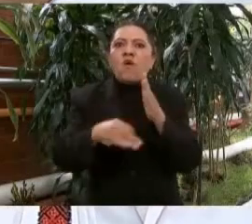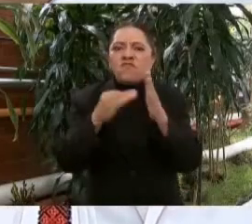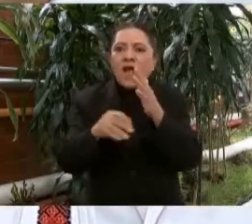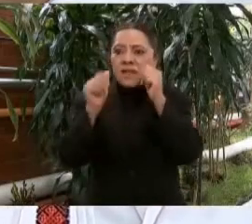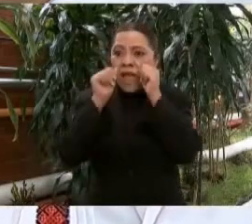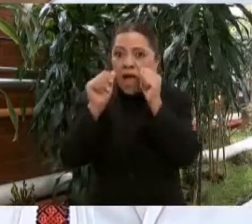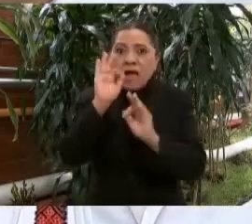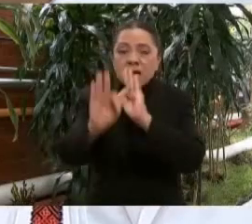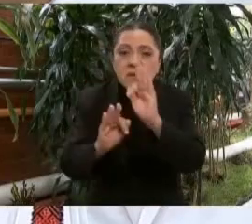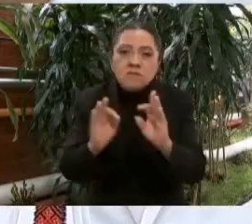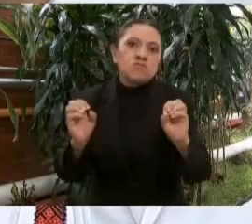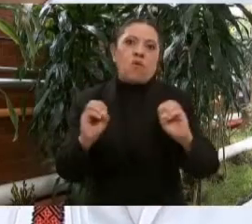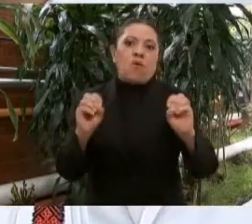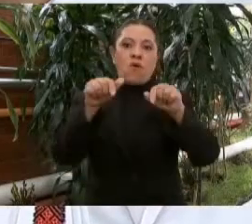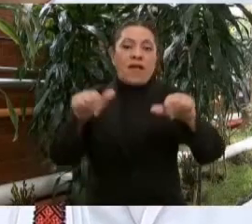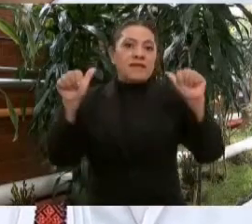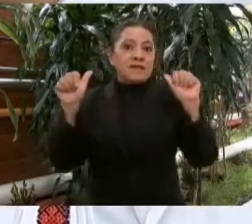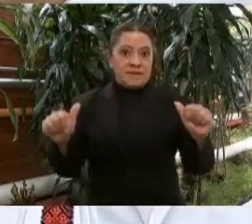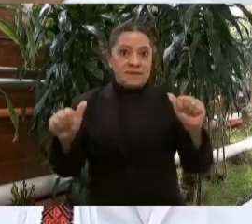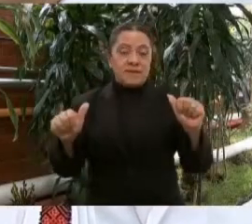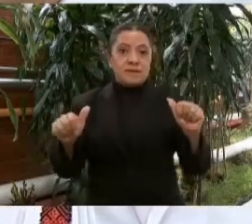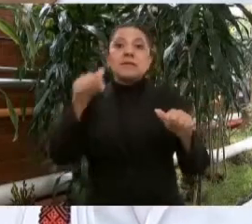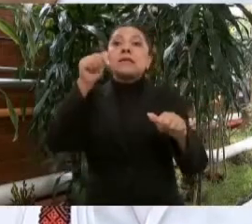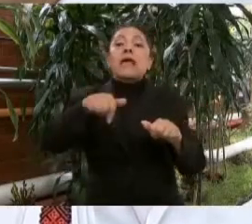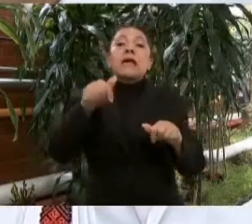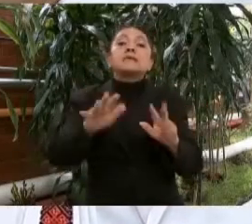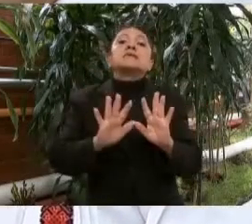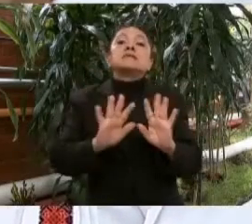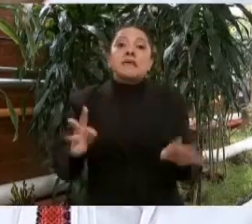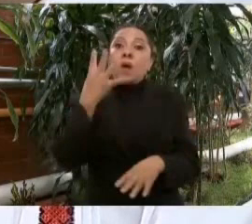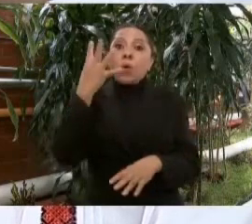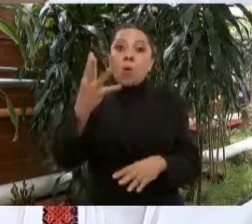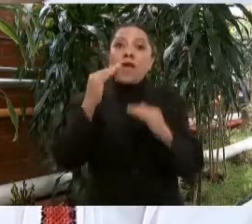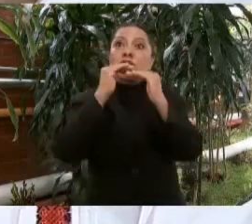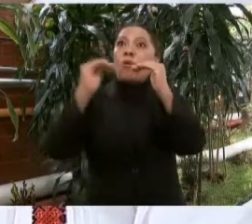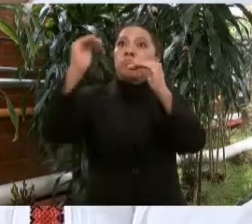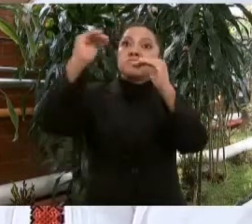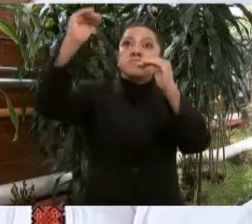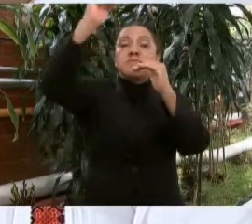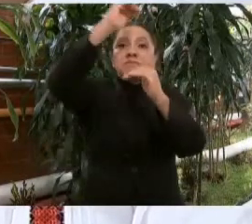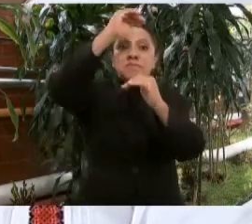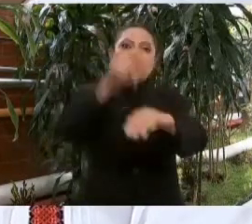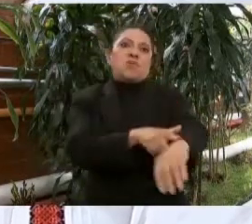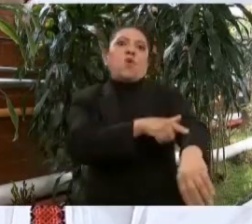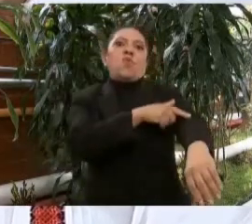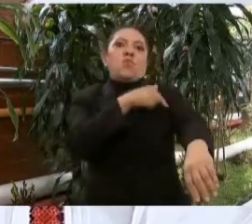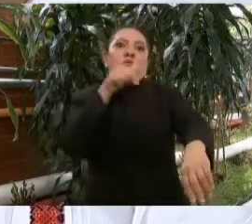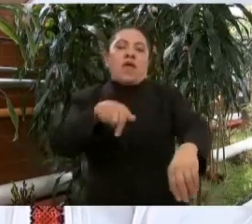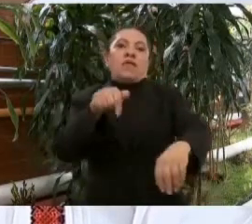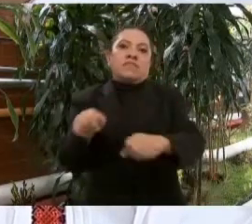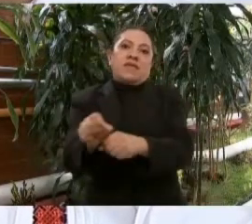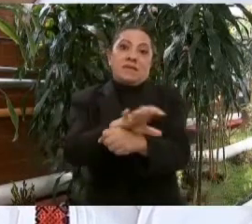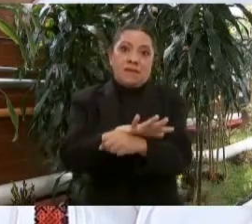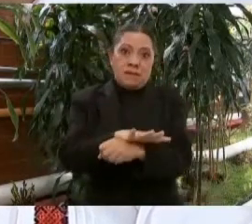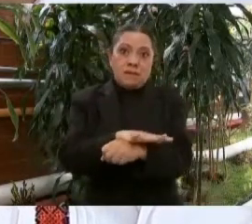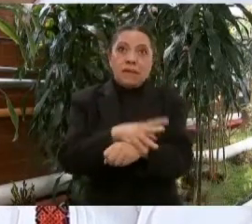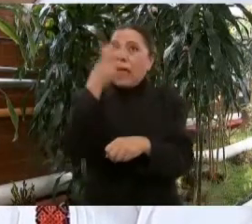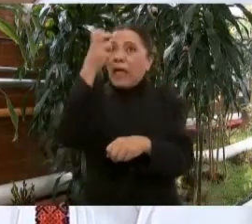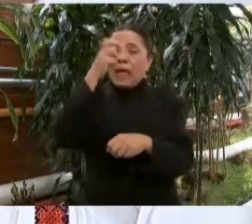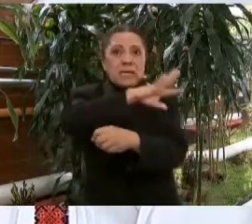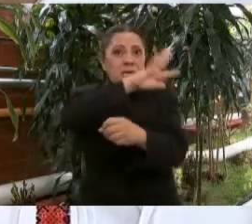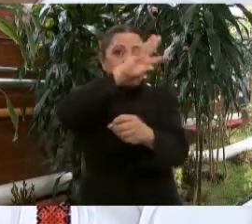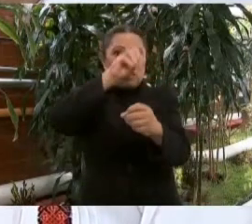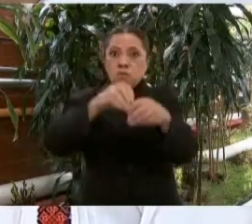hospital, conformado por planta baja y cuatro pisos durante la contingencia, estará destinado en su